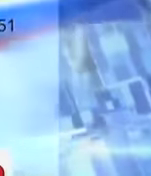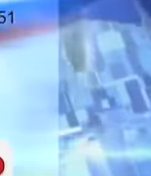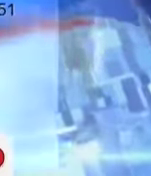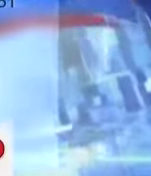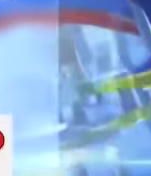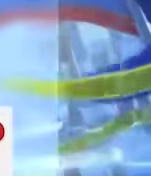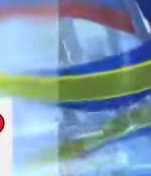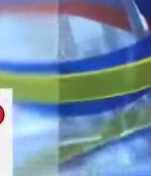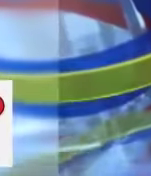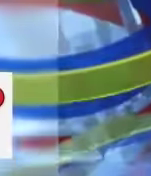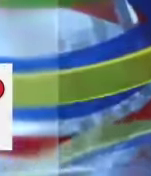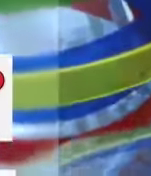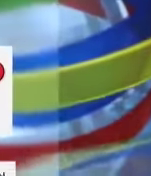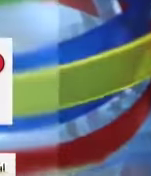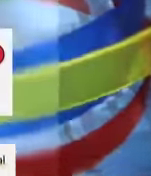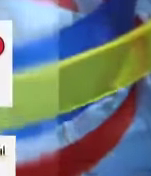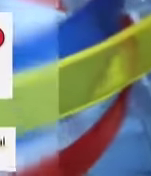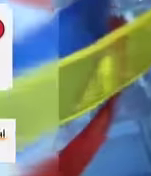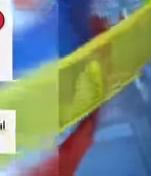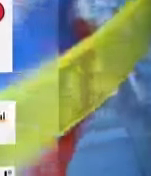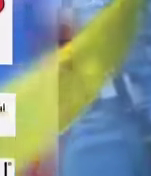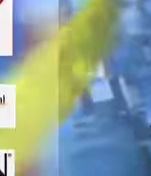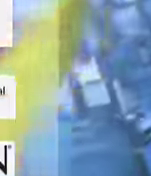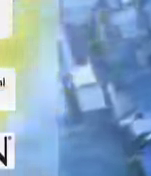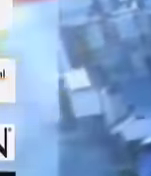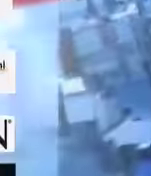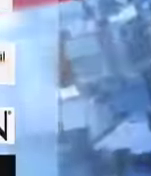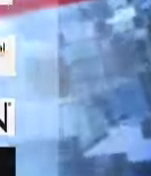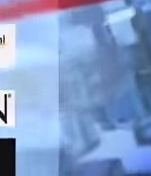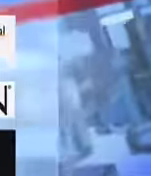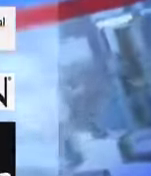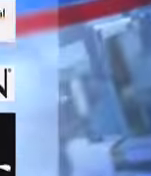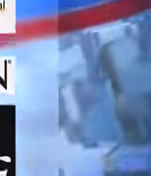¡Sale! ¡Sale!